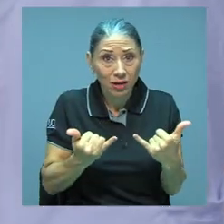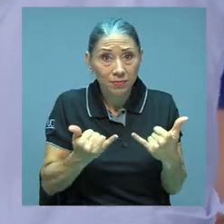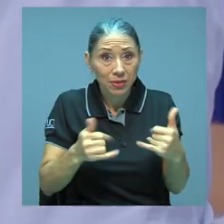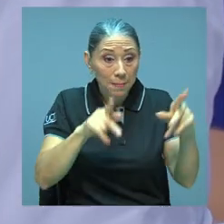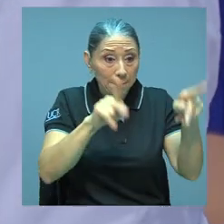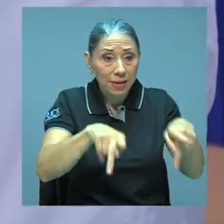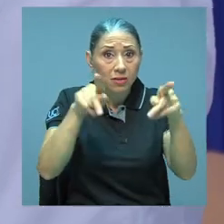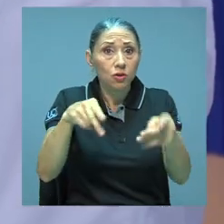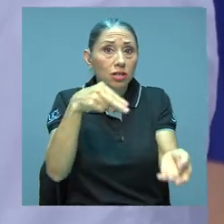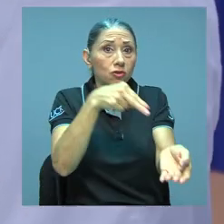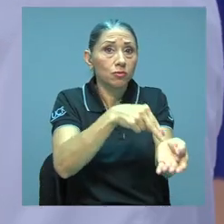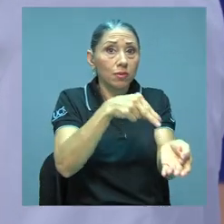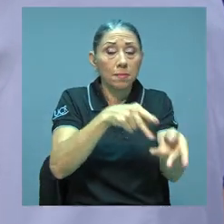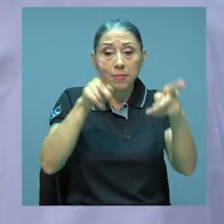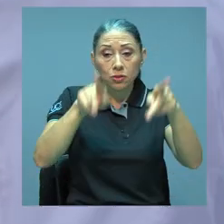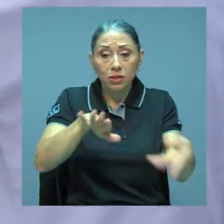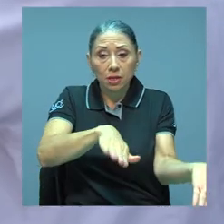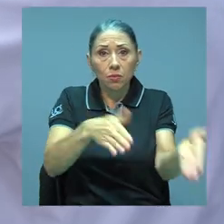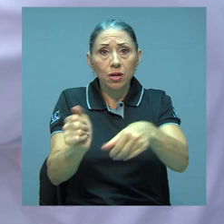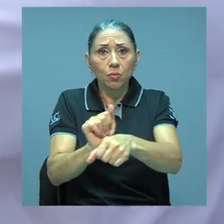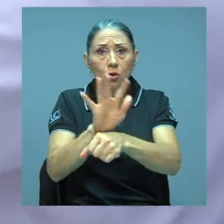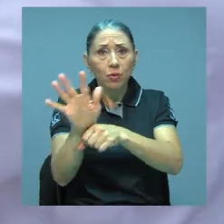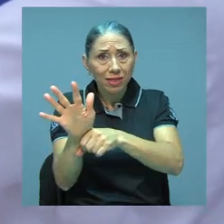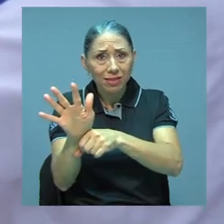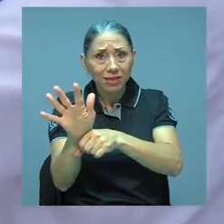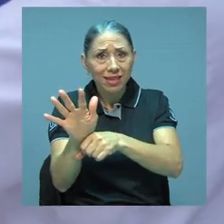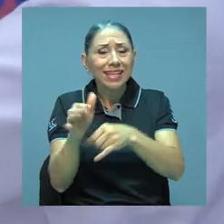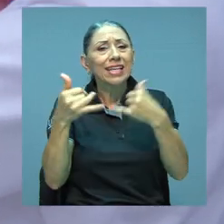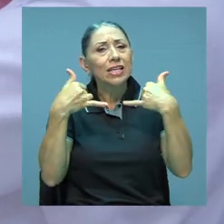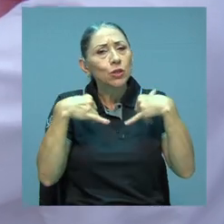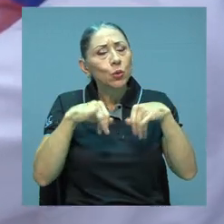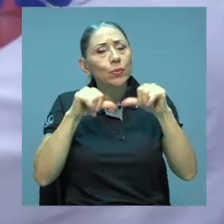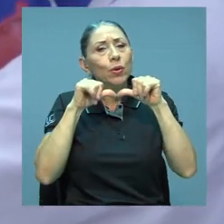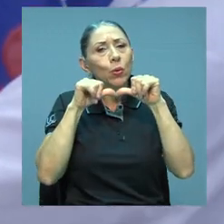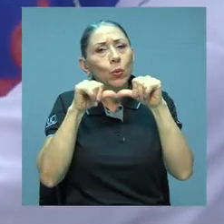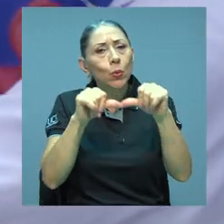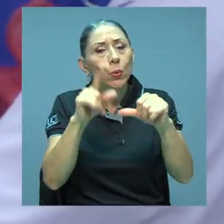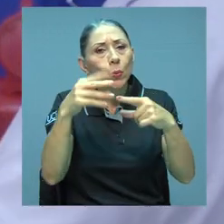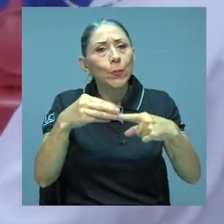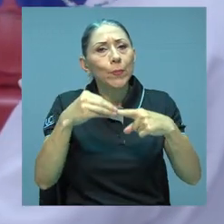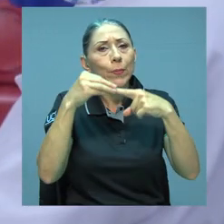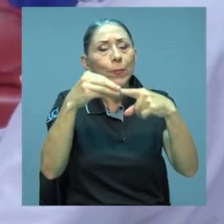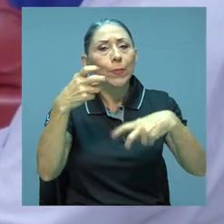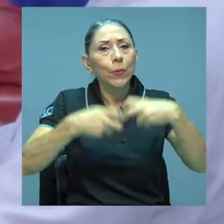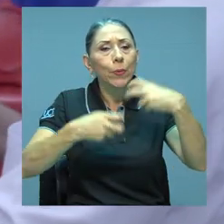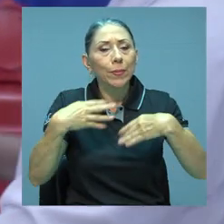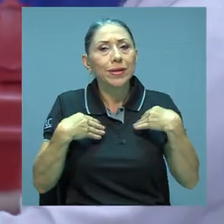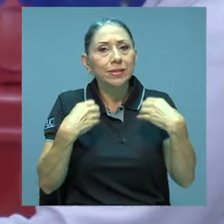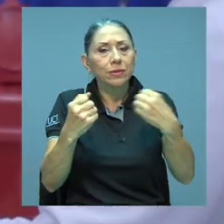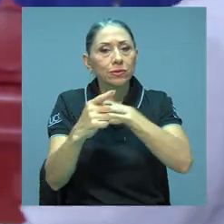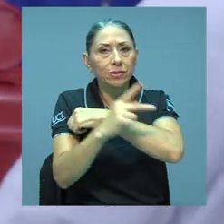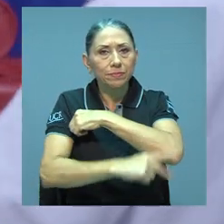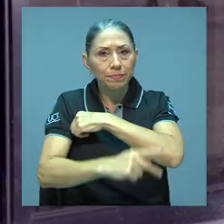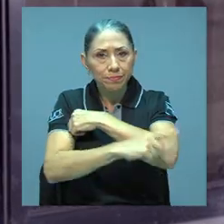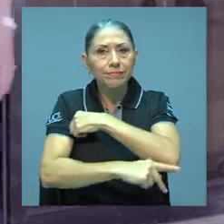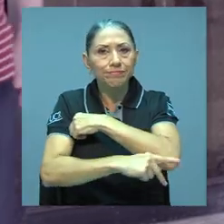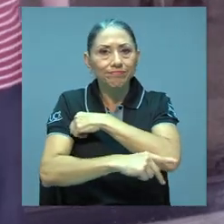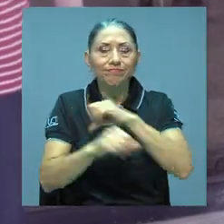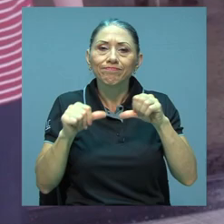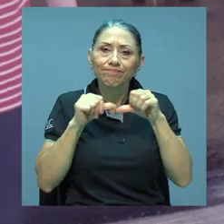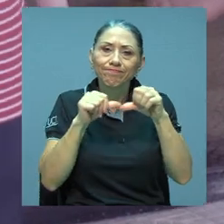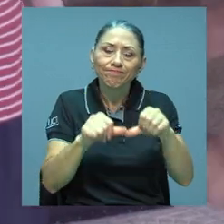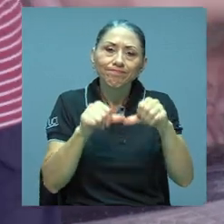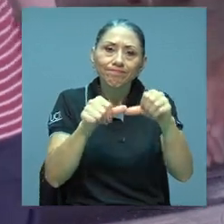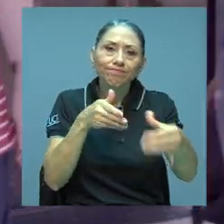hospitalizaciones y fallecimientos por COVID-19 siguen siendo uno de los principales problemas de salud en el país y